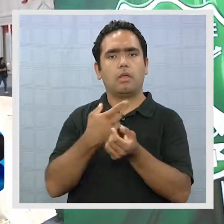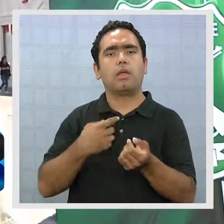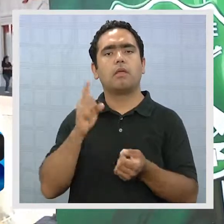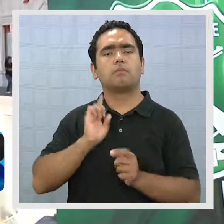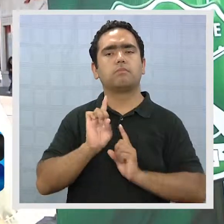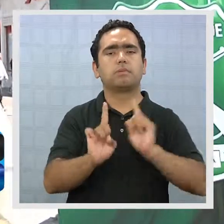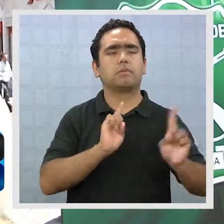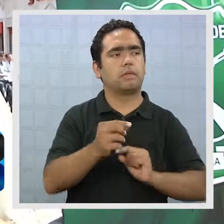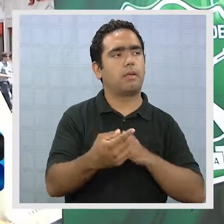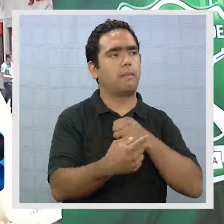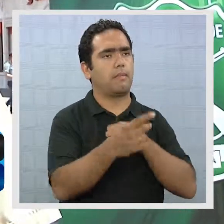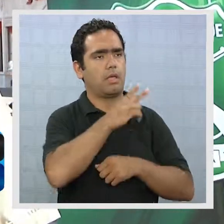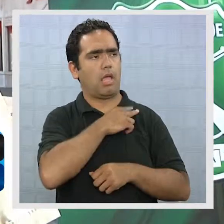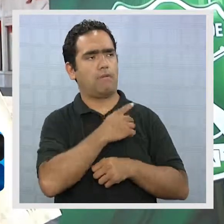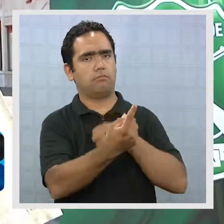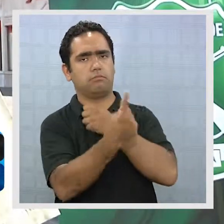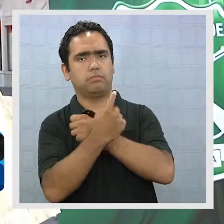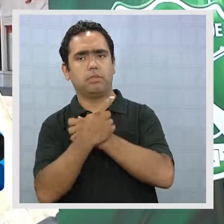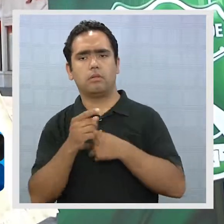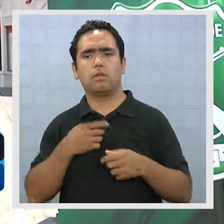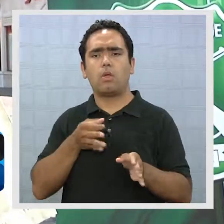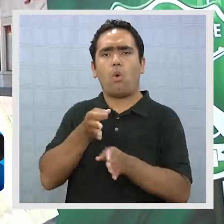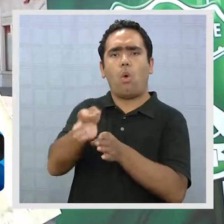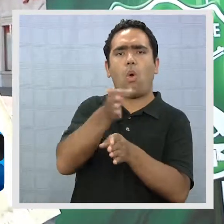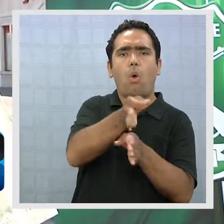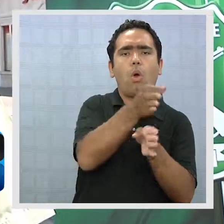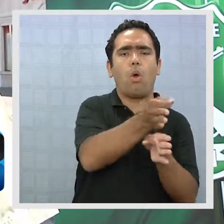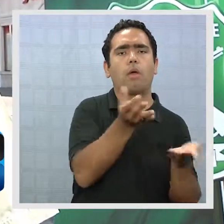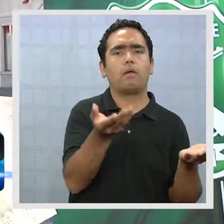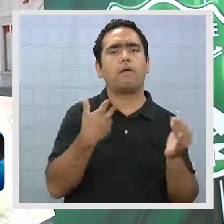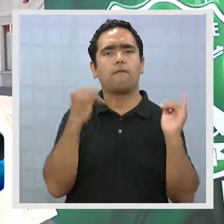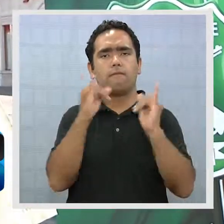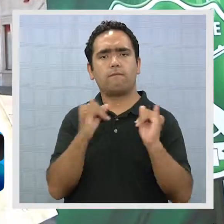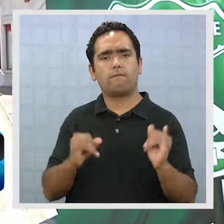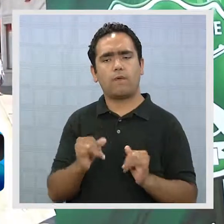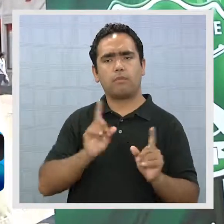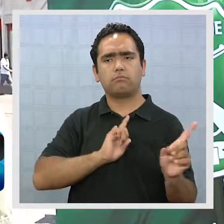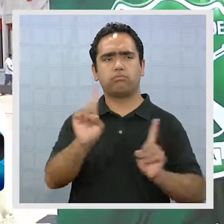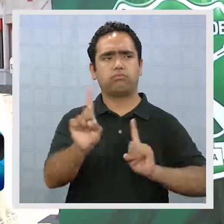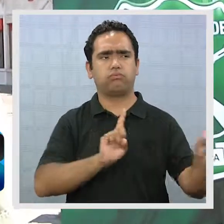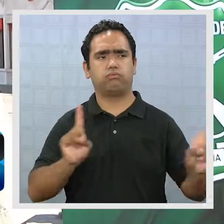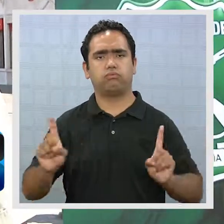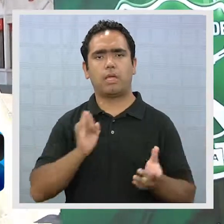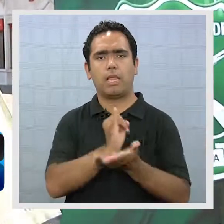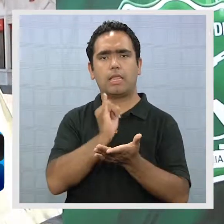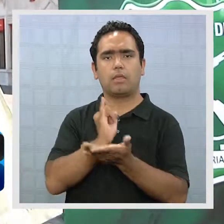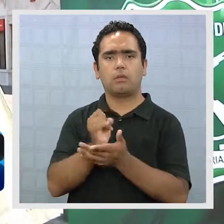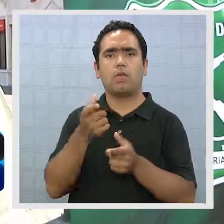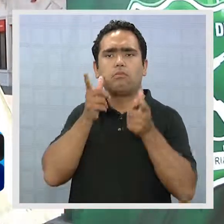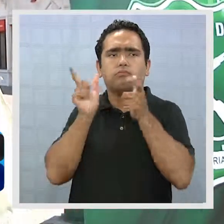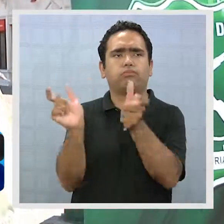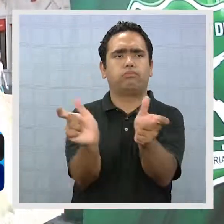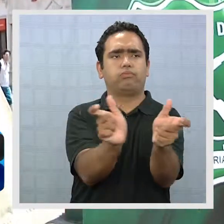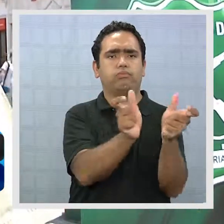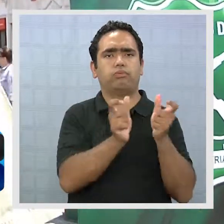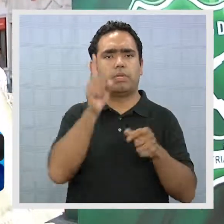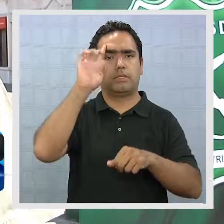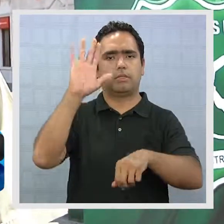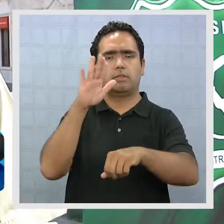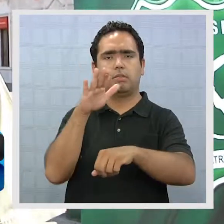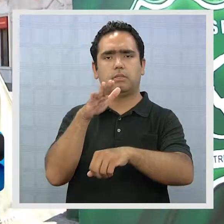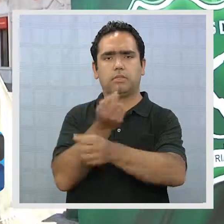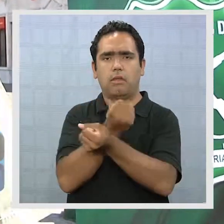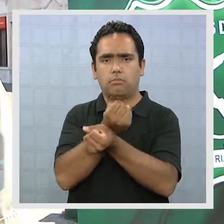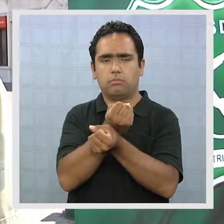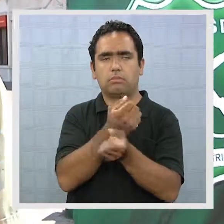nos dan directrices de tal forma de poder orientar una medida operativa institucional para poder reforzar los